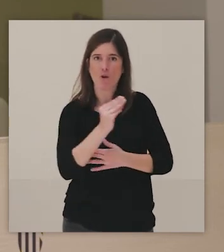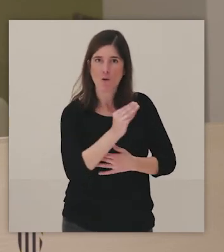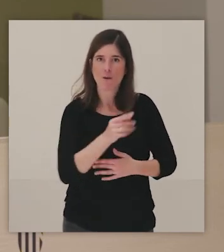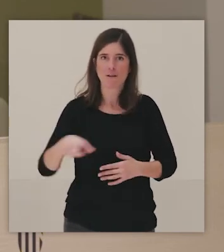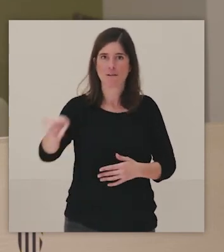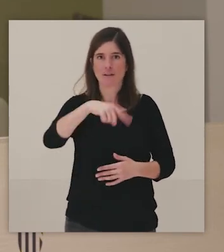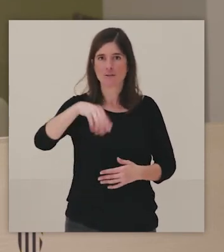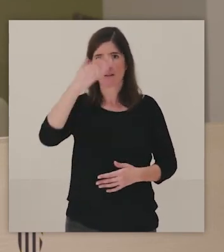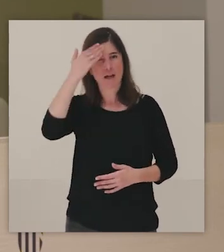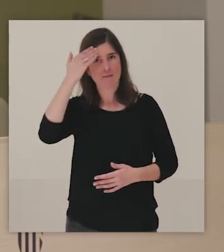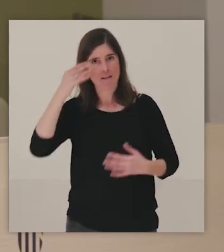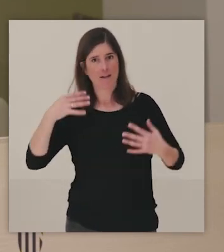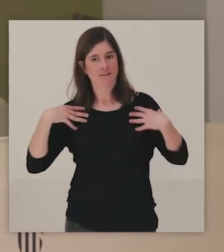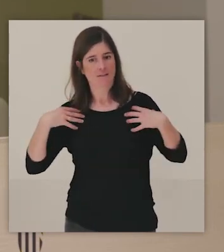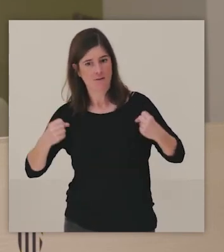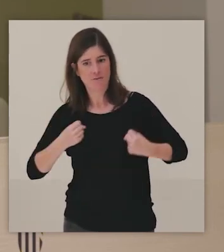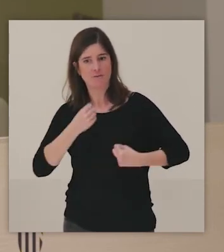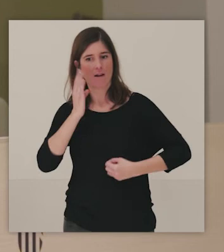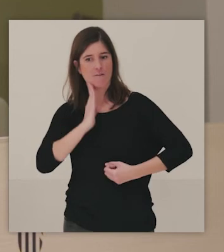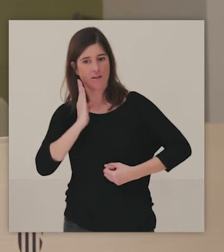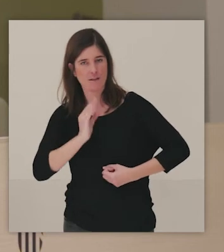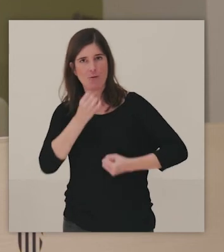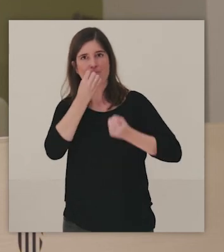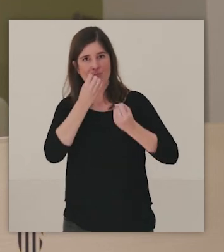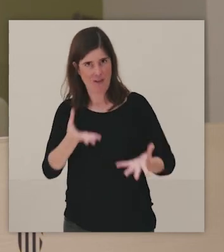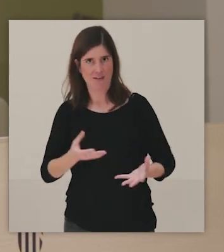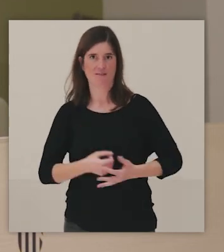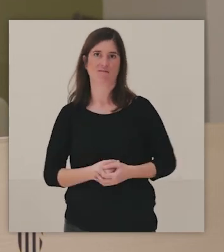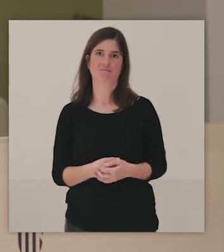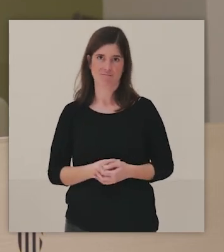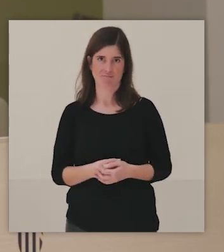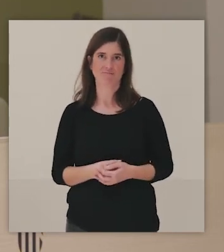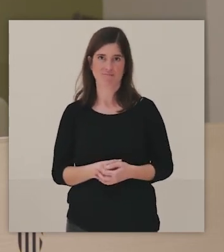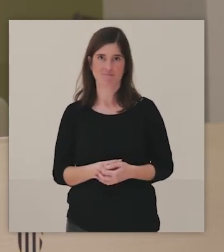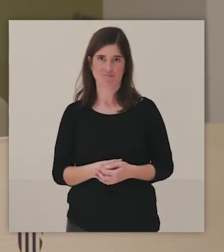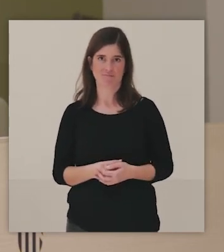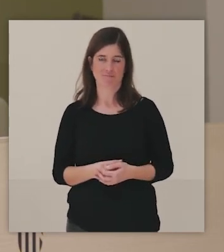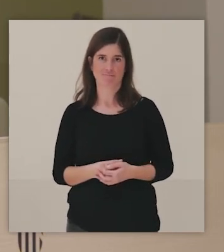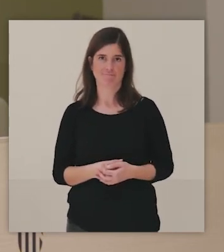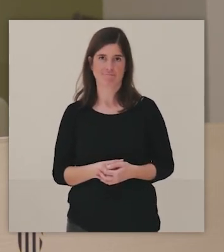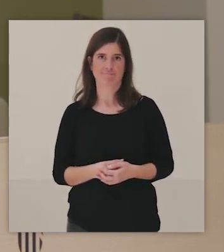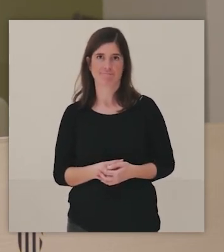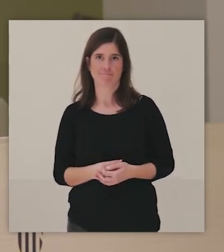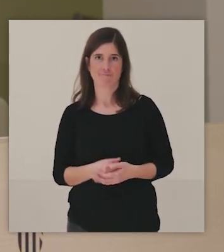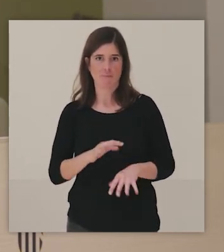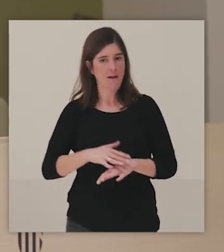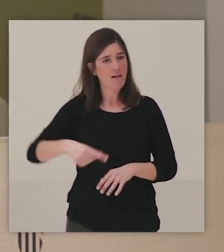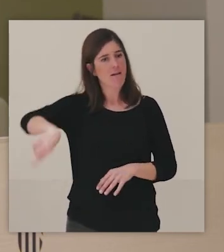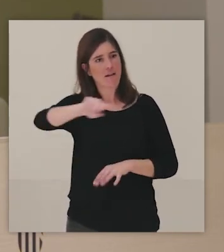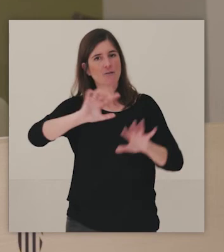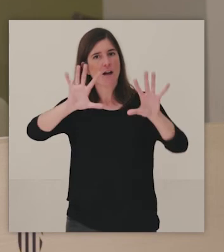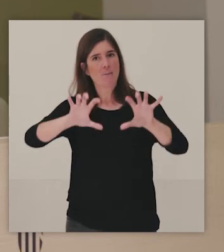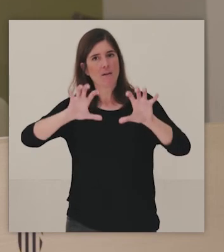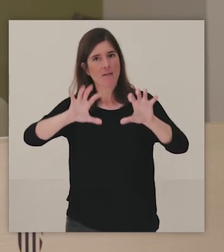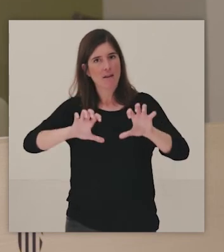y nuestros jóvenes sean cada vez mejor también en este contenido, digamos,